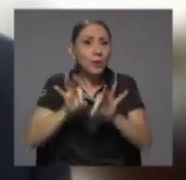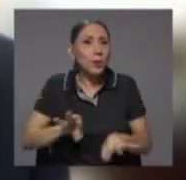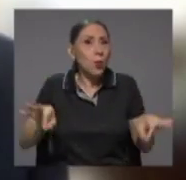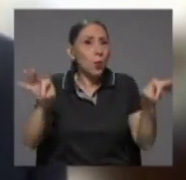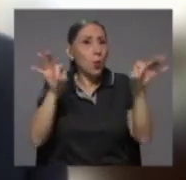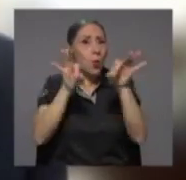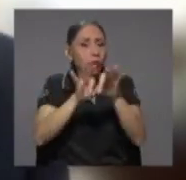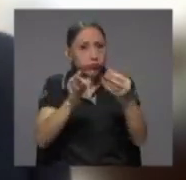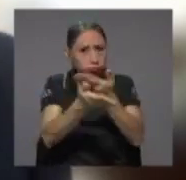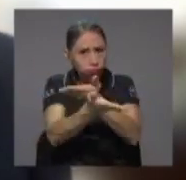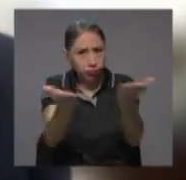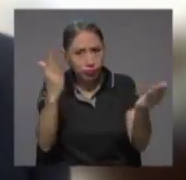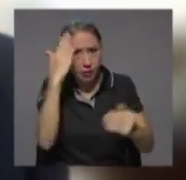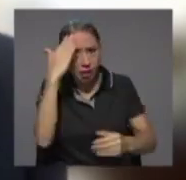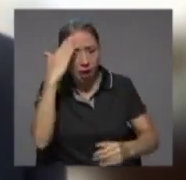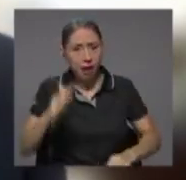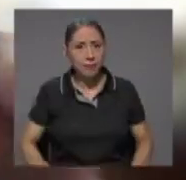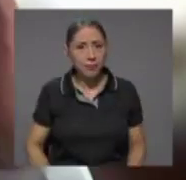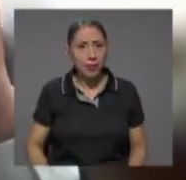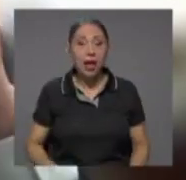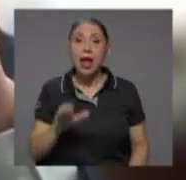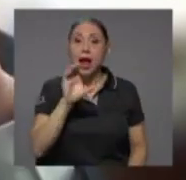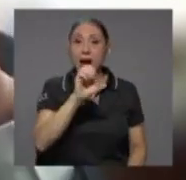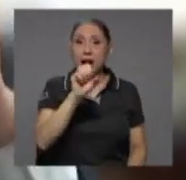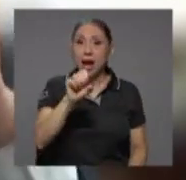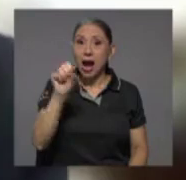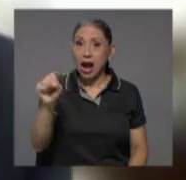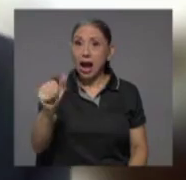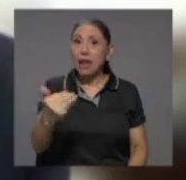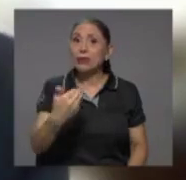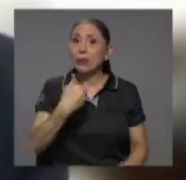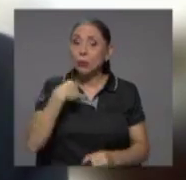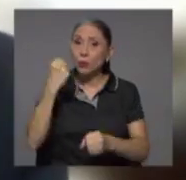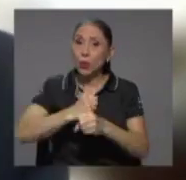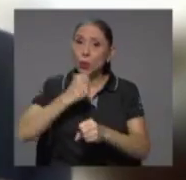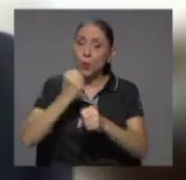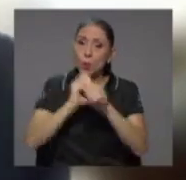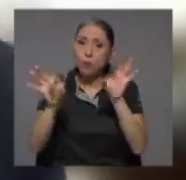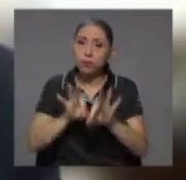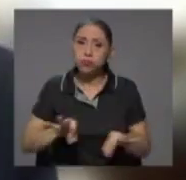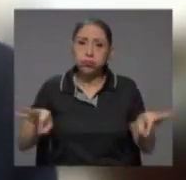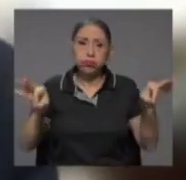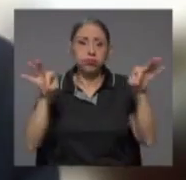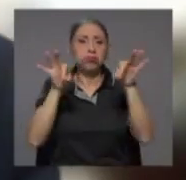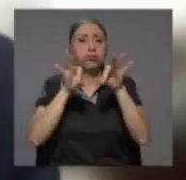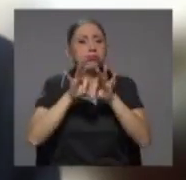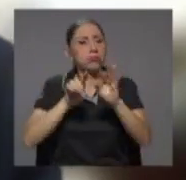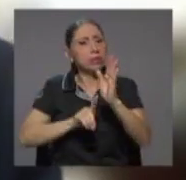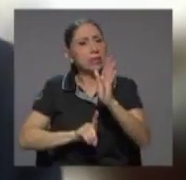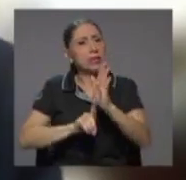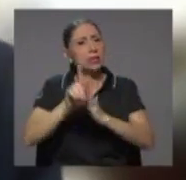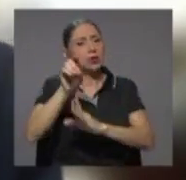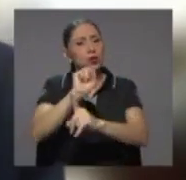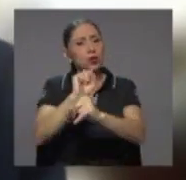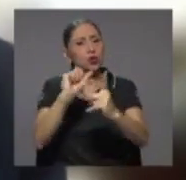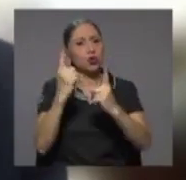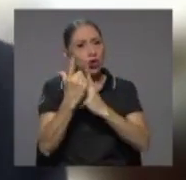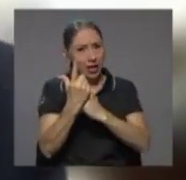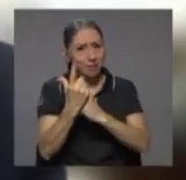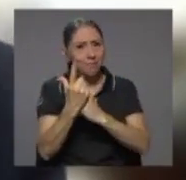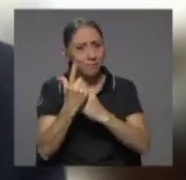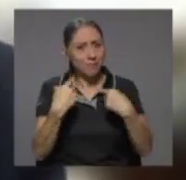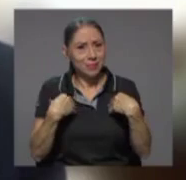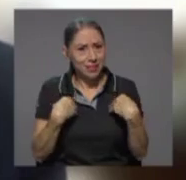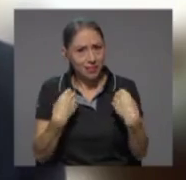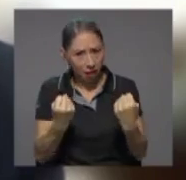todos sabemos. La caja ha jugado un papel clave en el desarrollo social, de